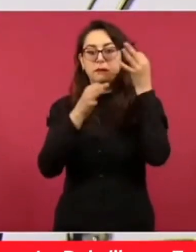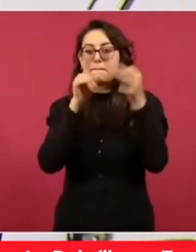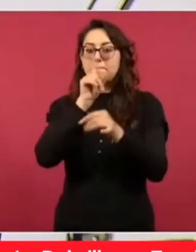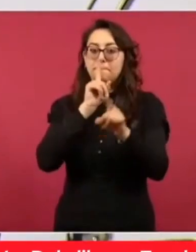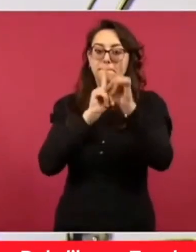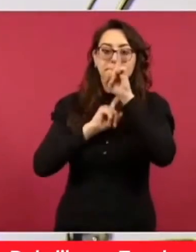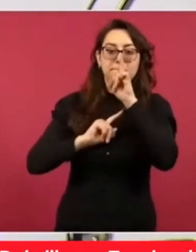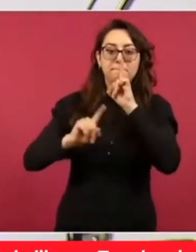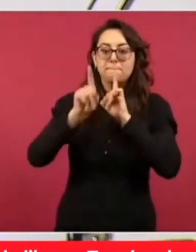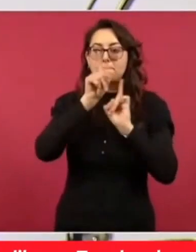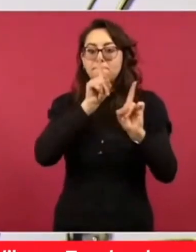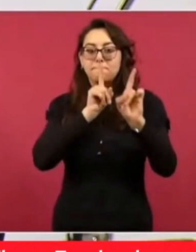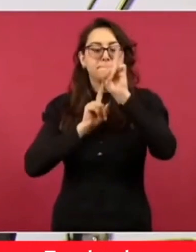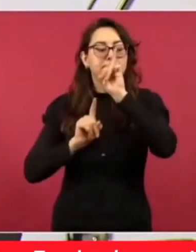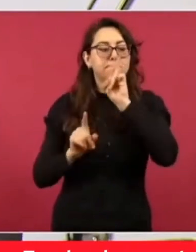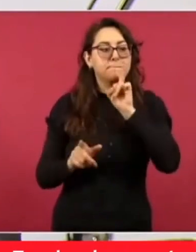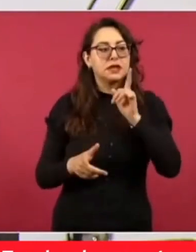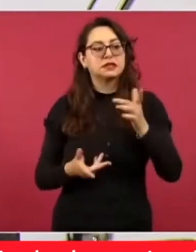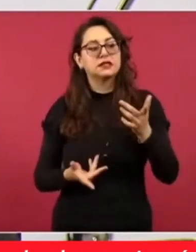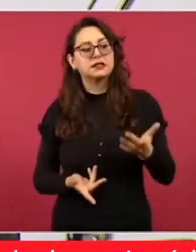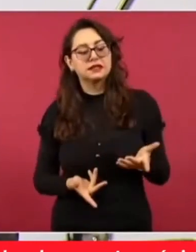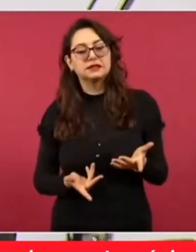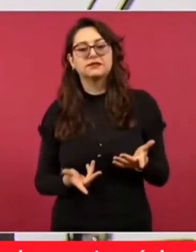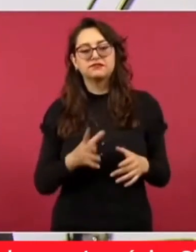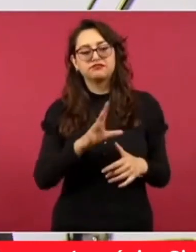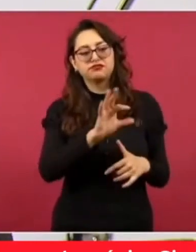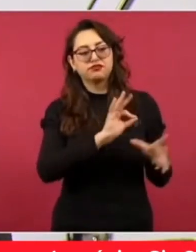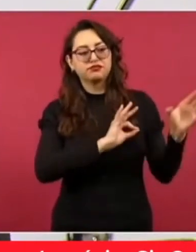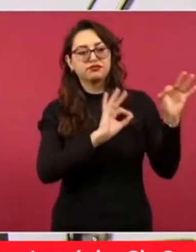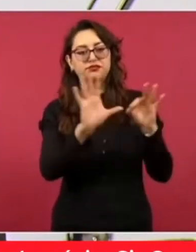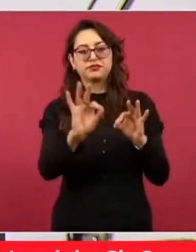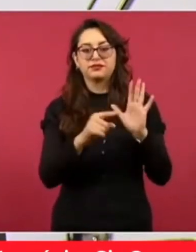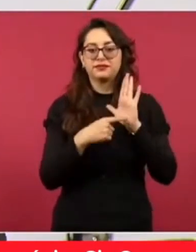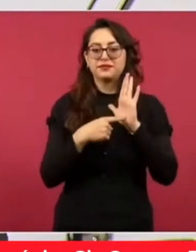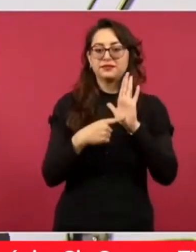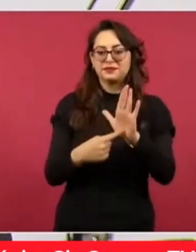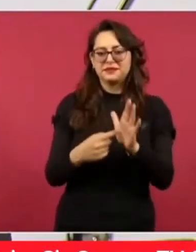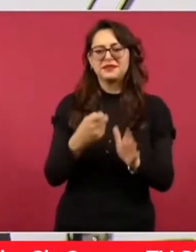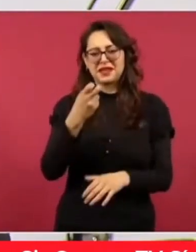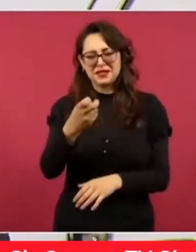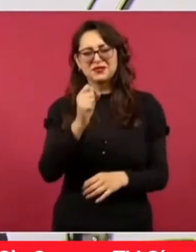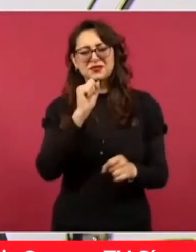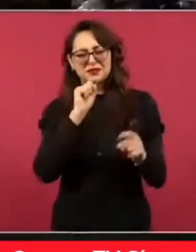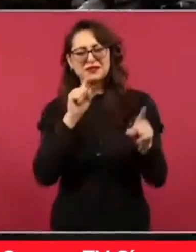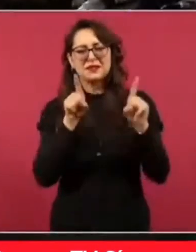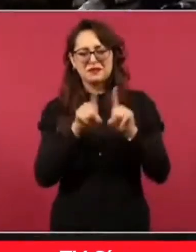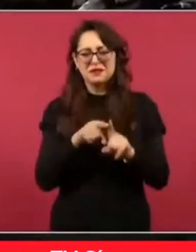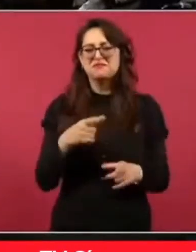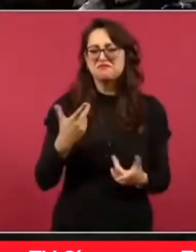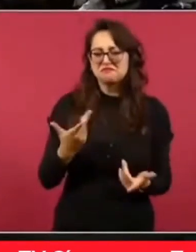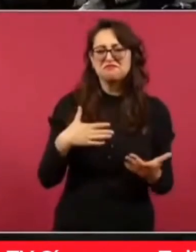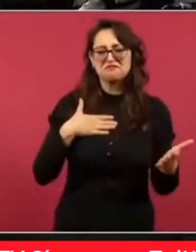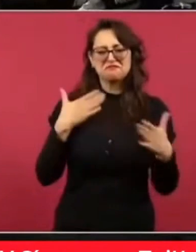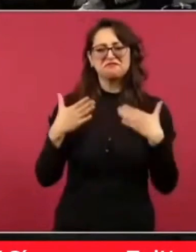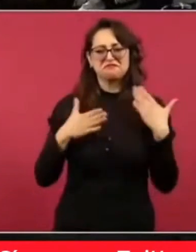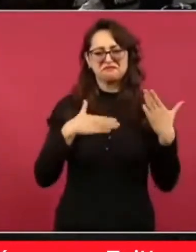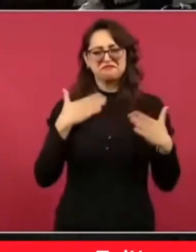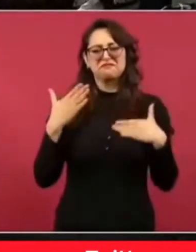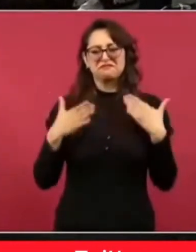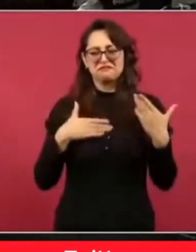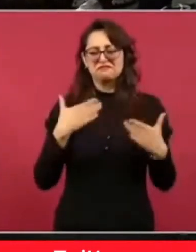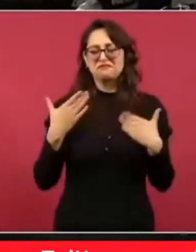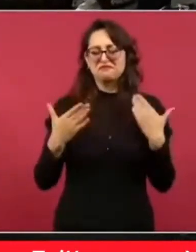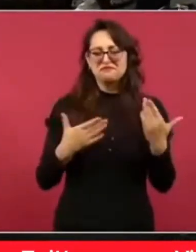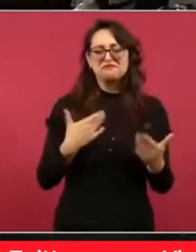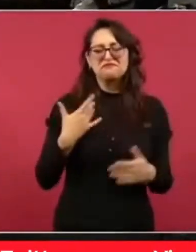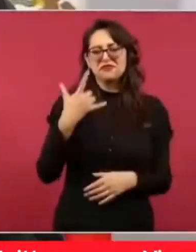la diversión, del entretenimiento. No hay